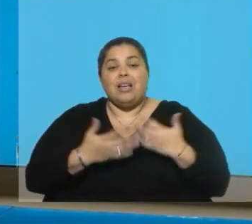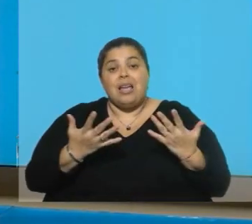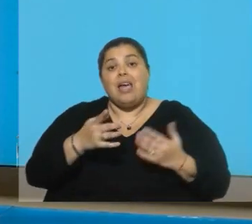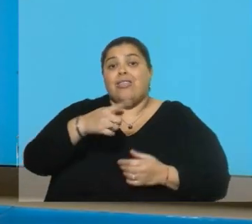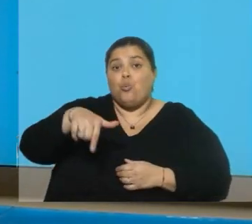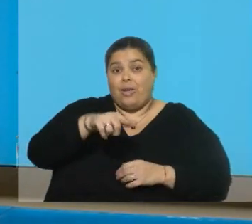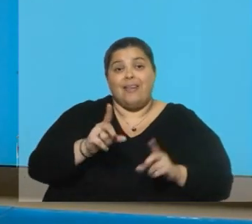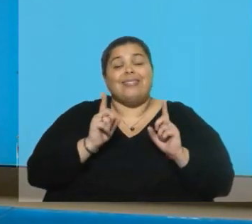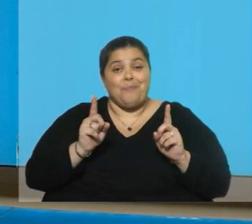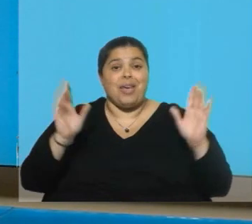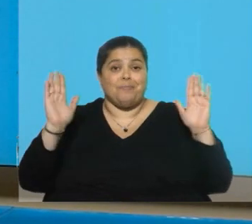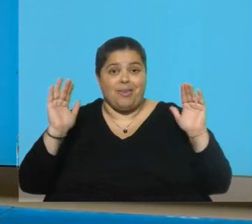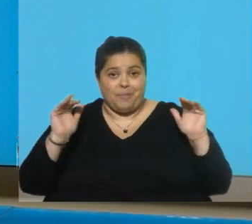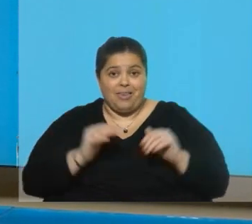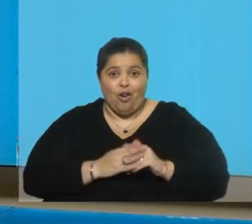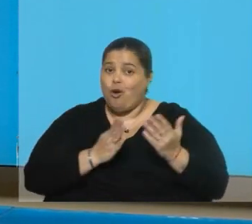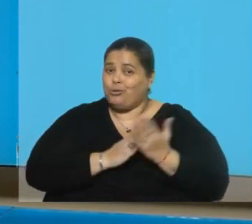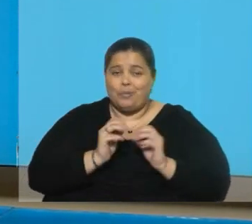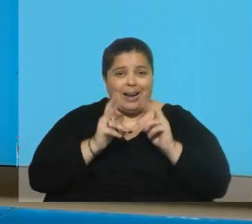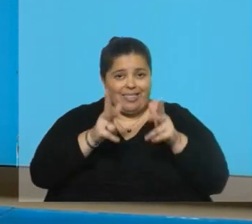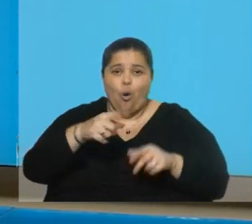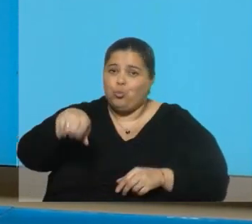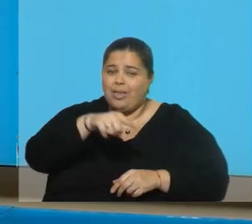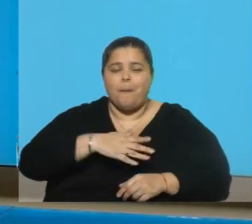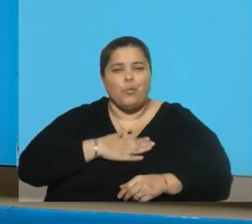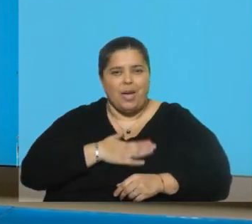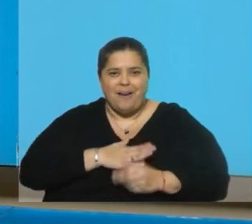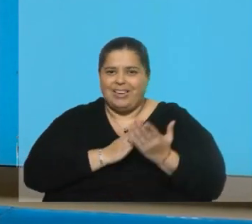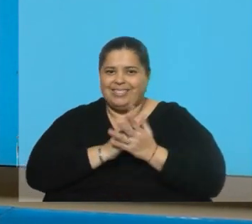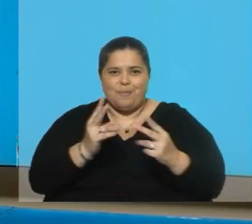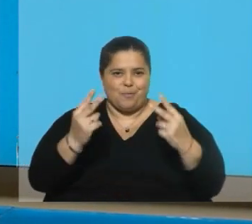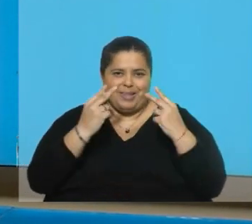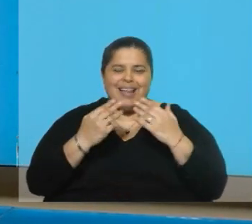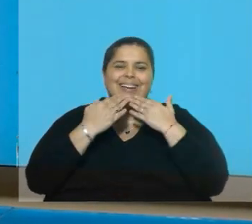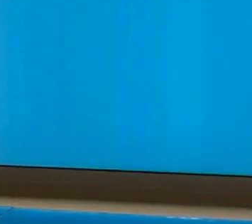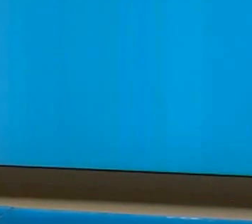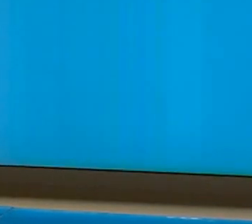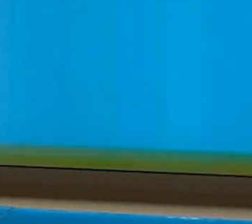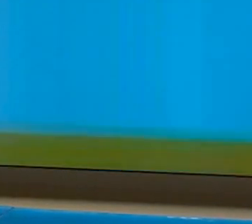ustedes también me despido, como siempre les digo, son más que amables. Buenas noches, gracias. Gracias.